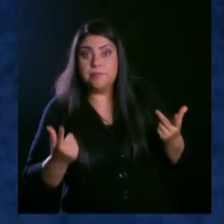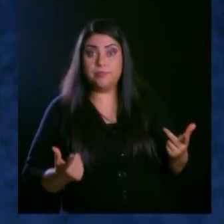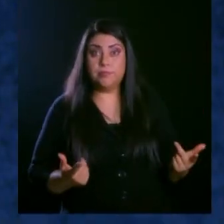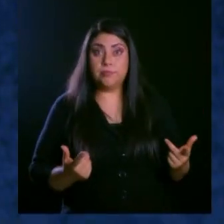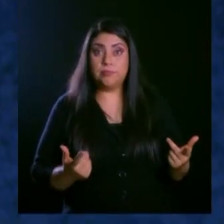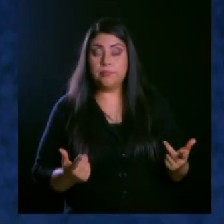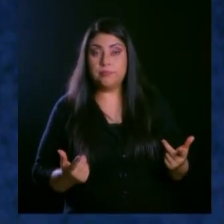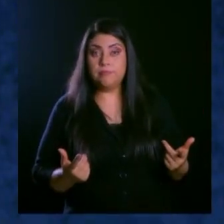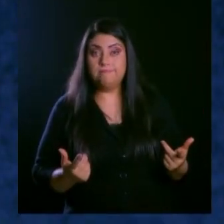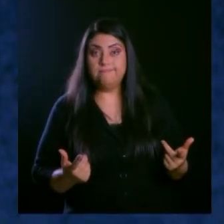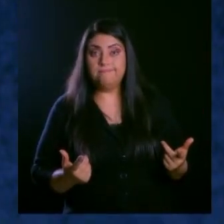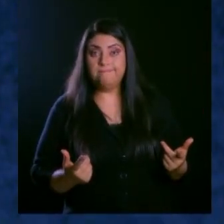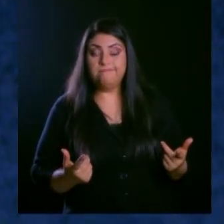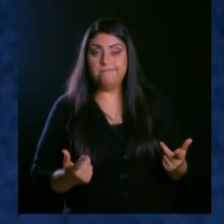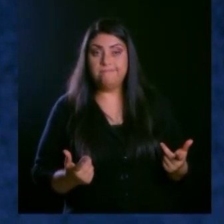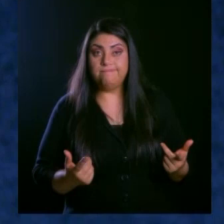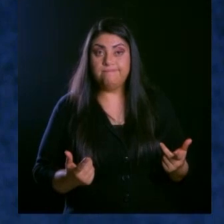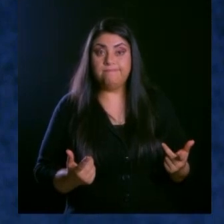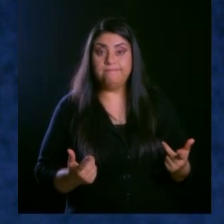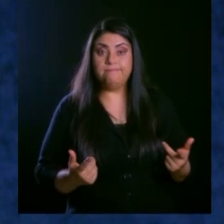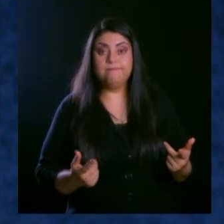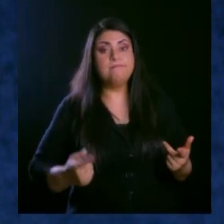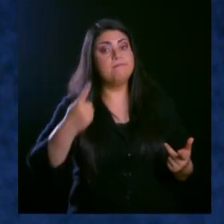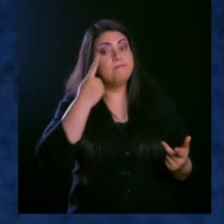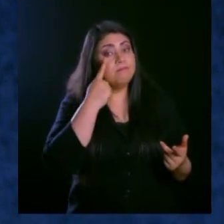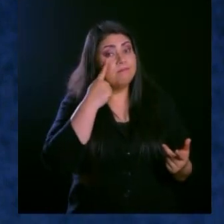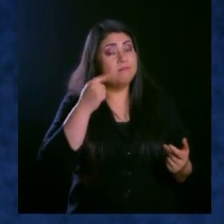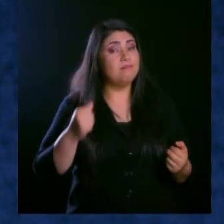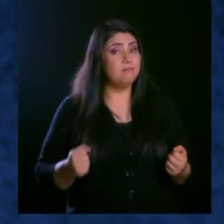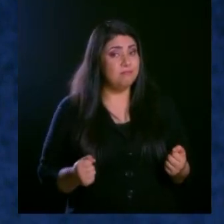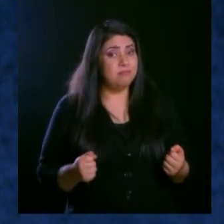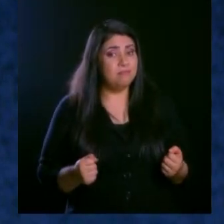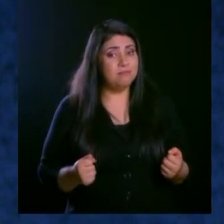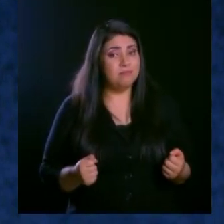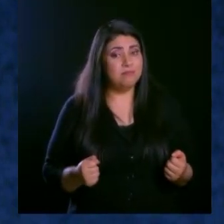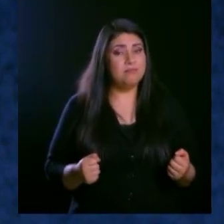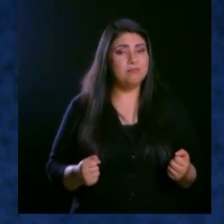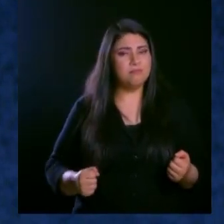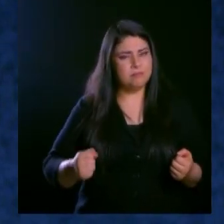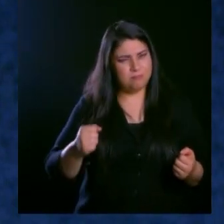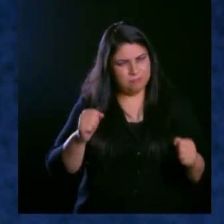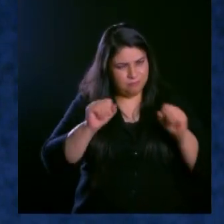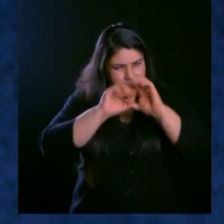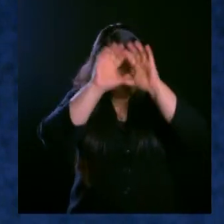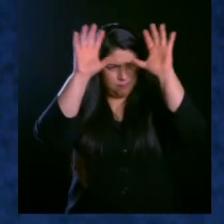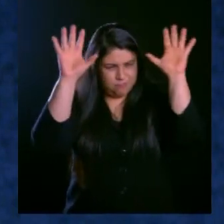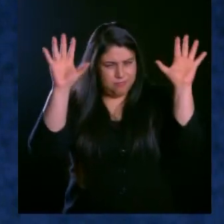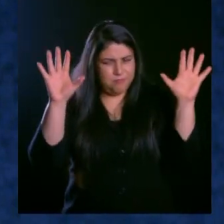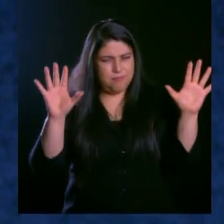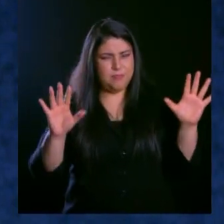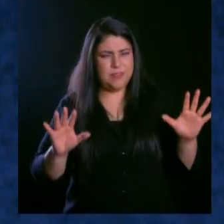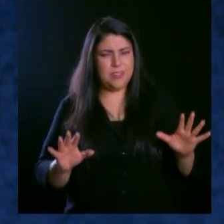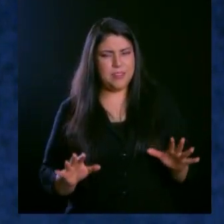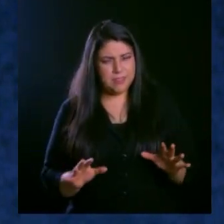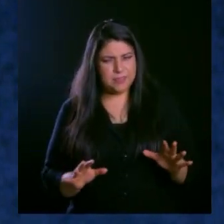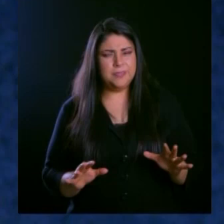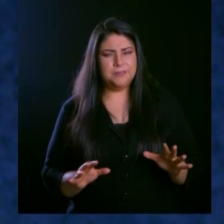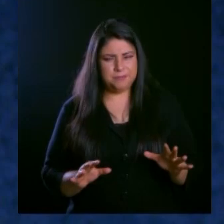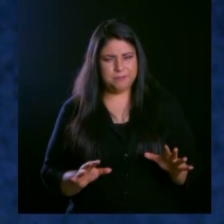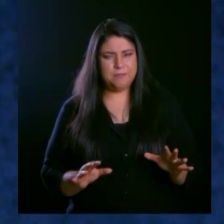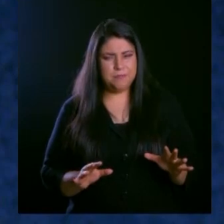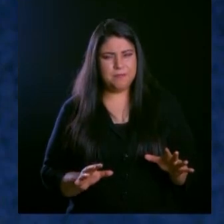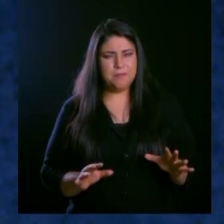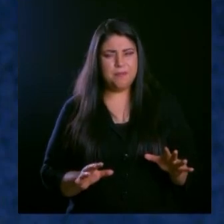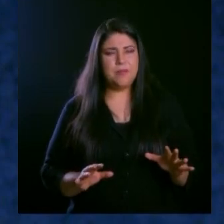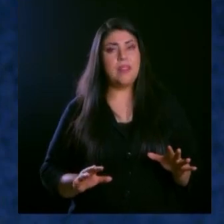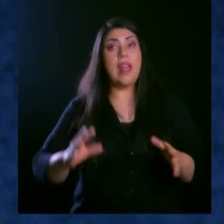Puro y simplemente que la velocidad de los dones, y quiero que eso sea bien claro en tu corazón, la velocidad de los